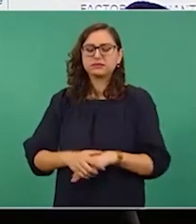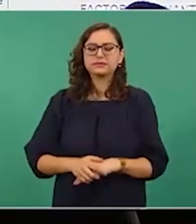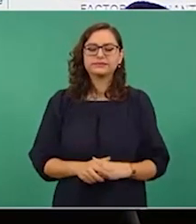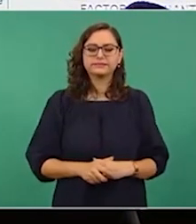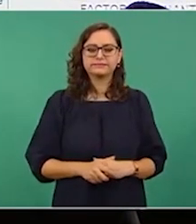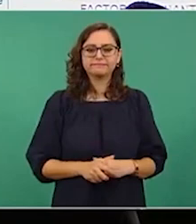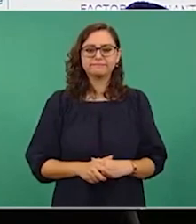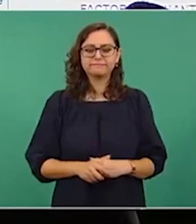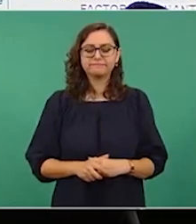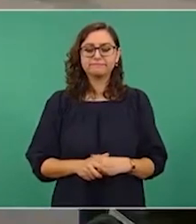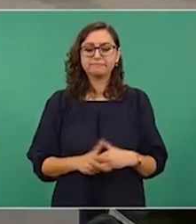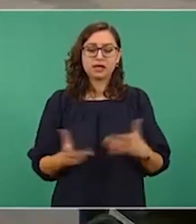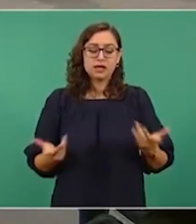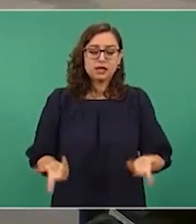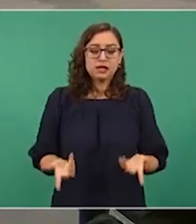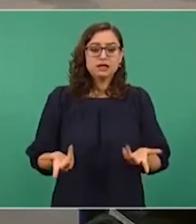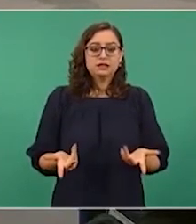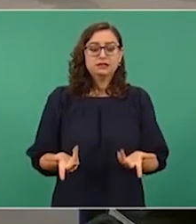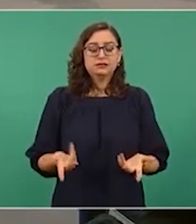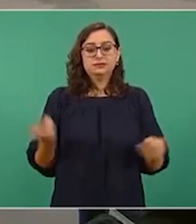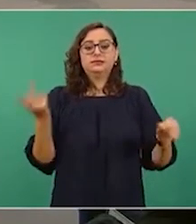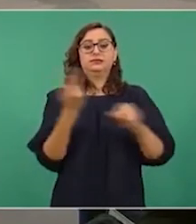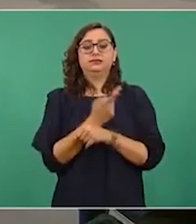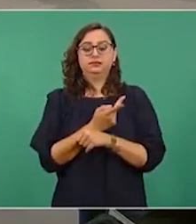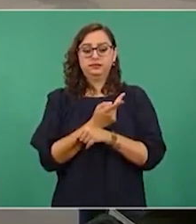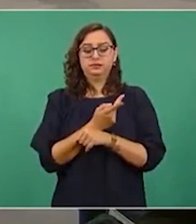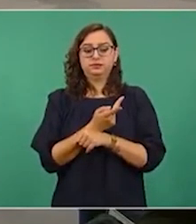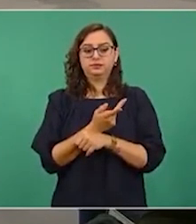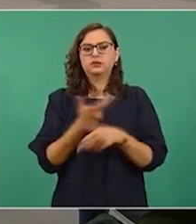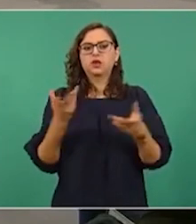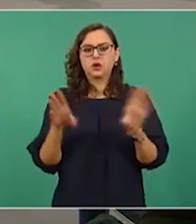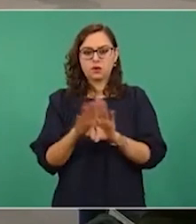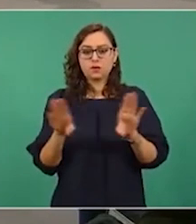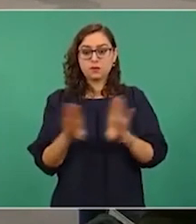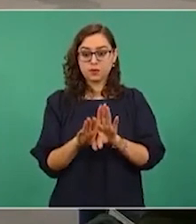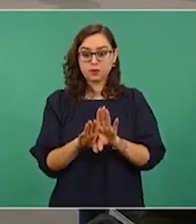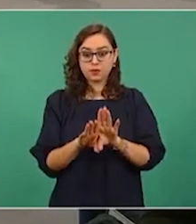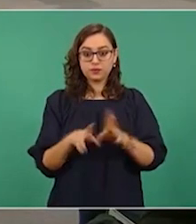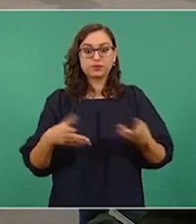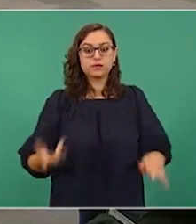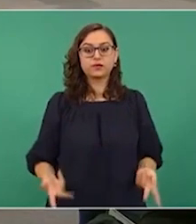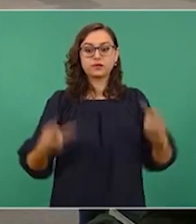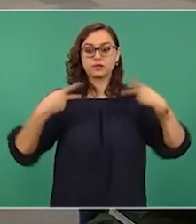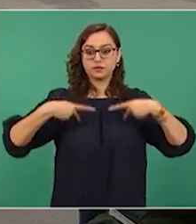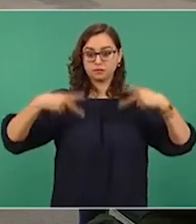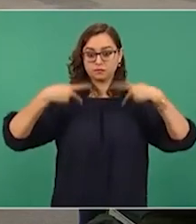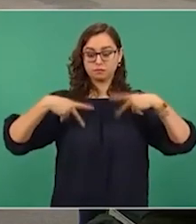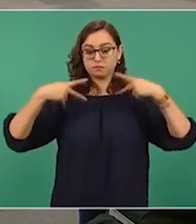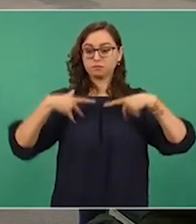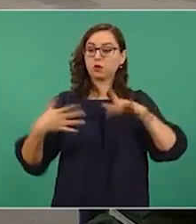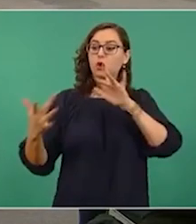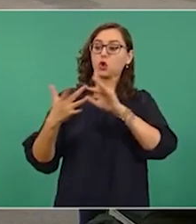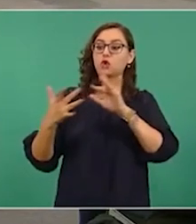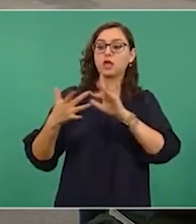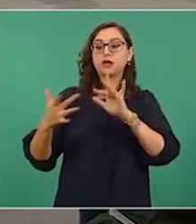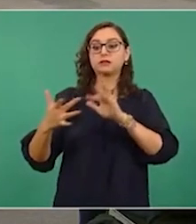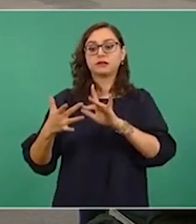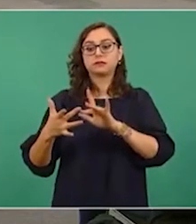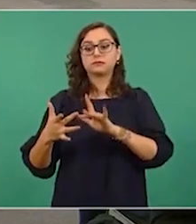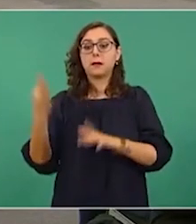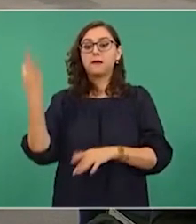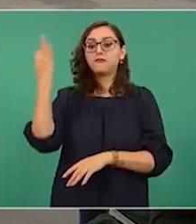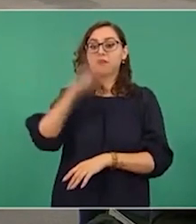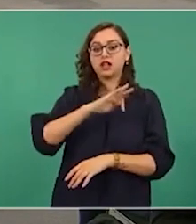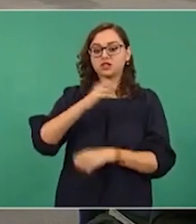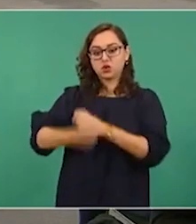Como decíamos, el modus operandi es que el reclutador aparenta ser un joven, les